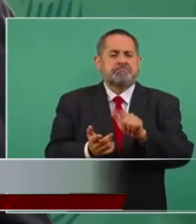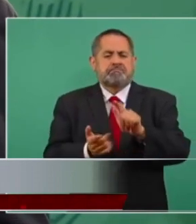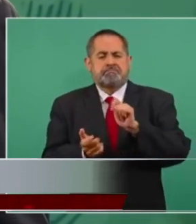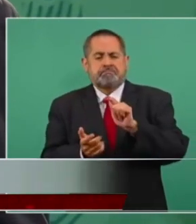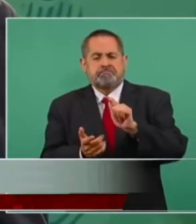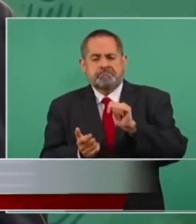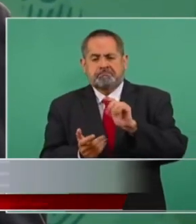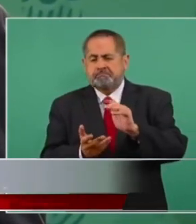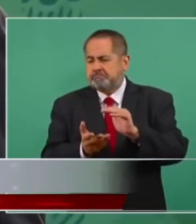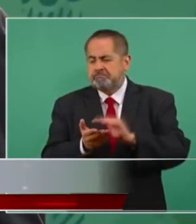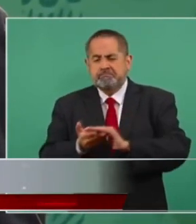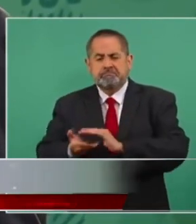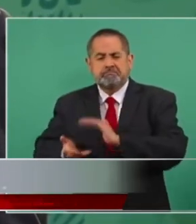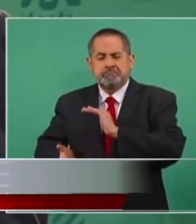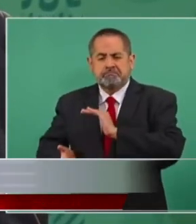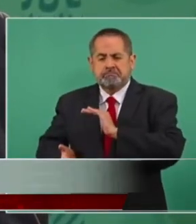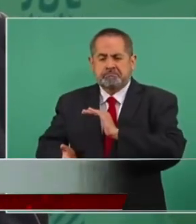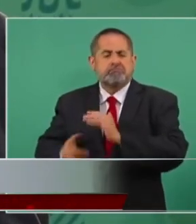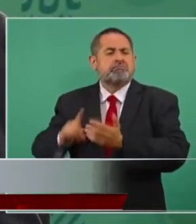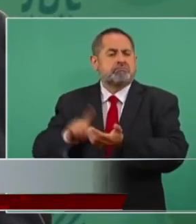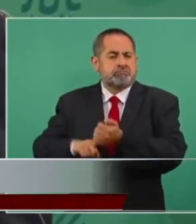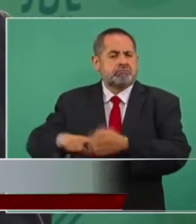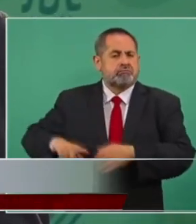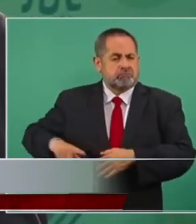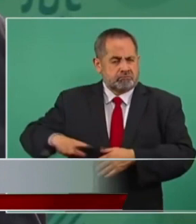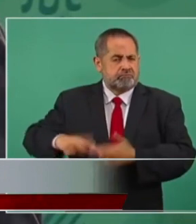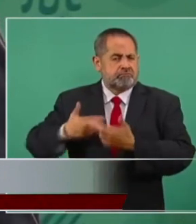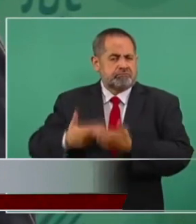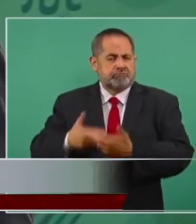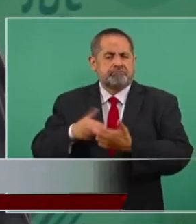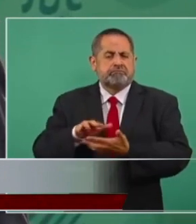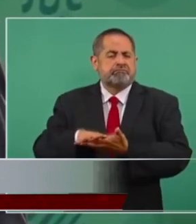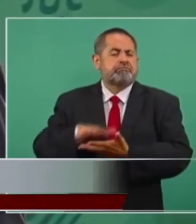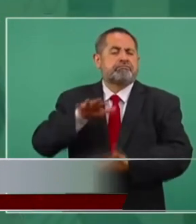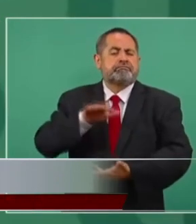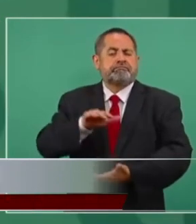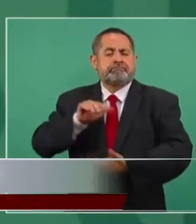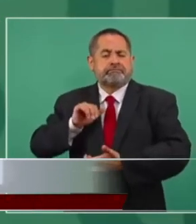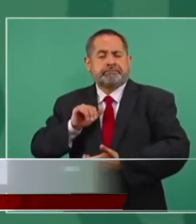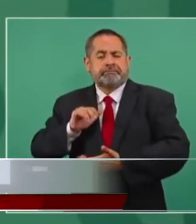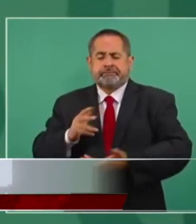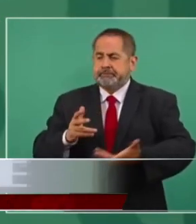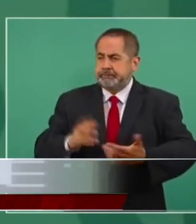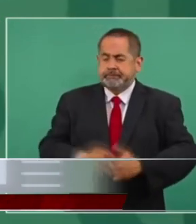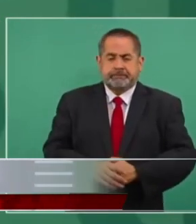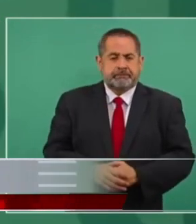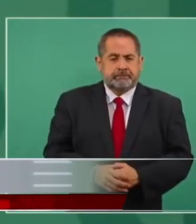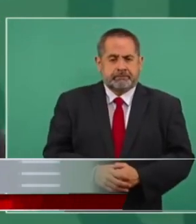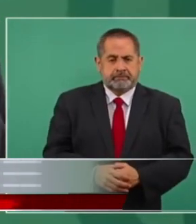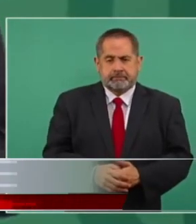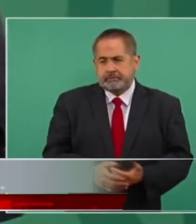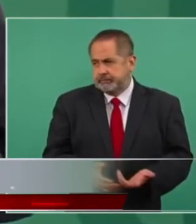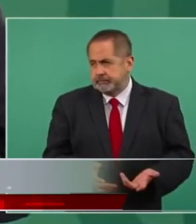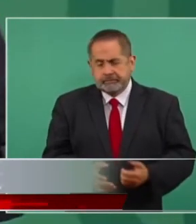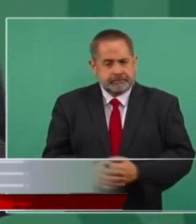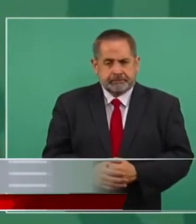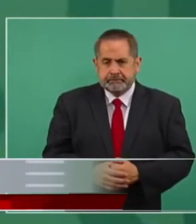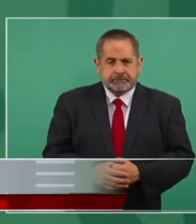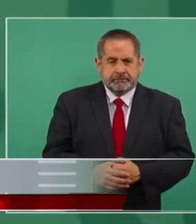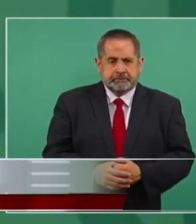gobierno va a tener más dinero es convertir